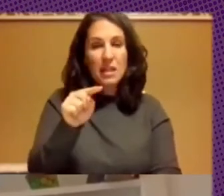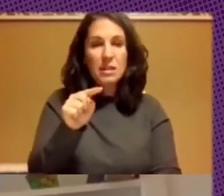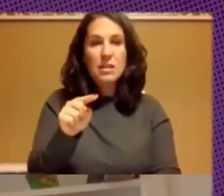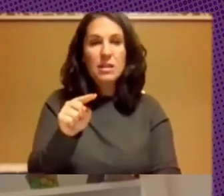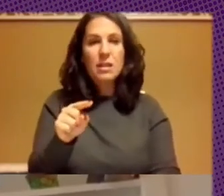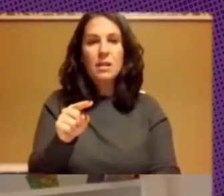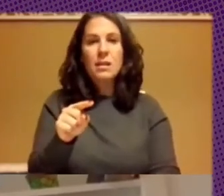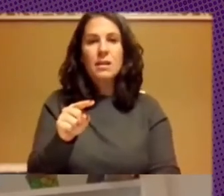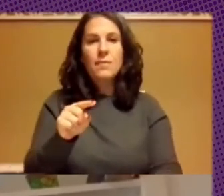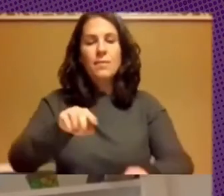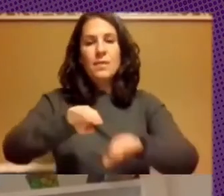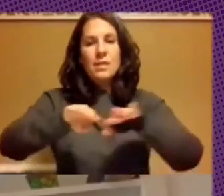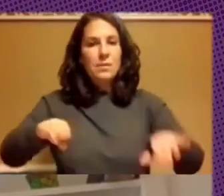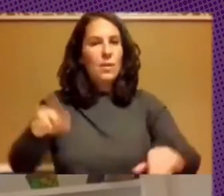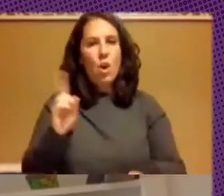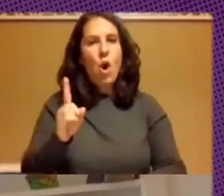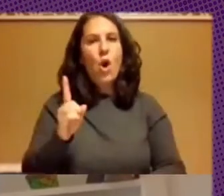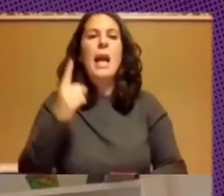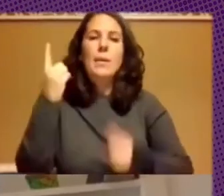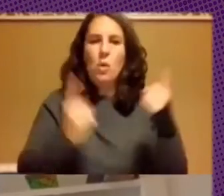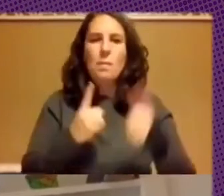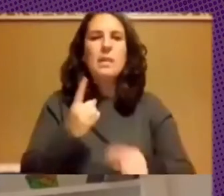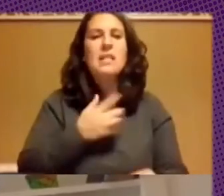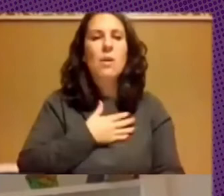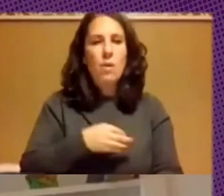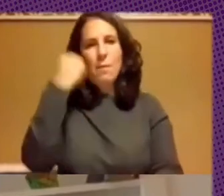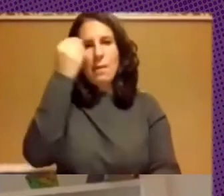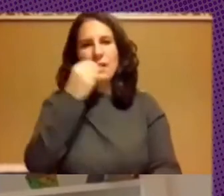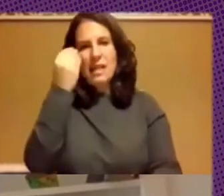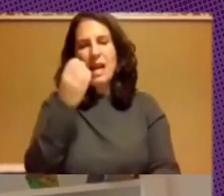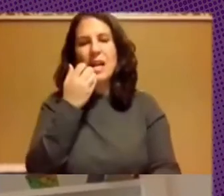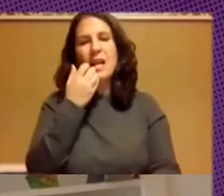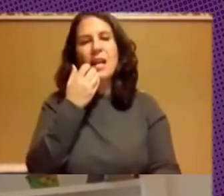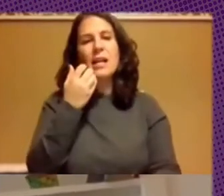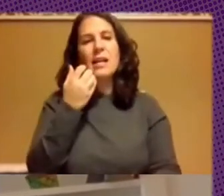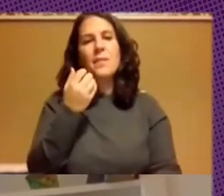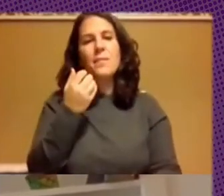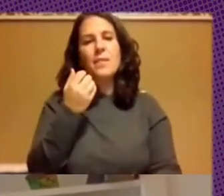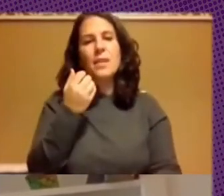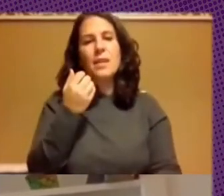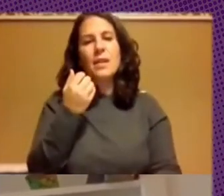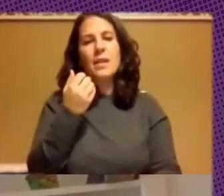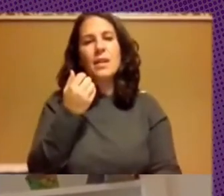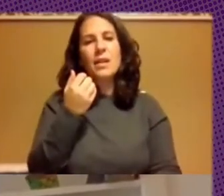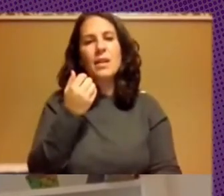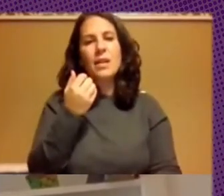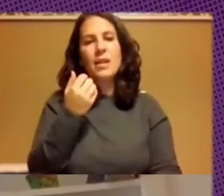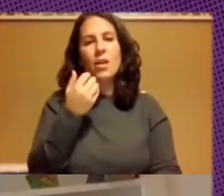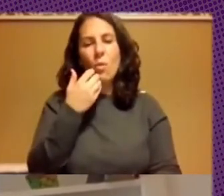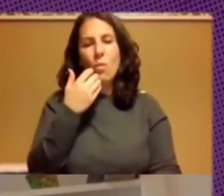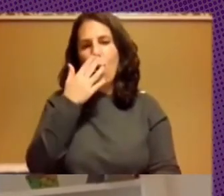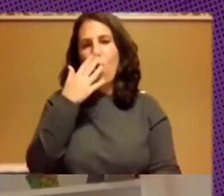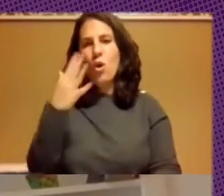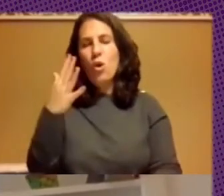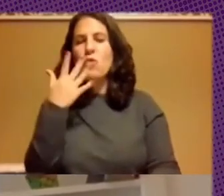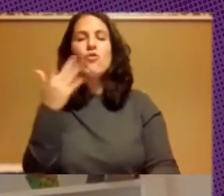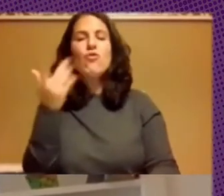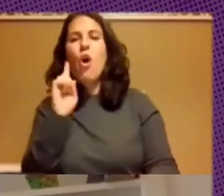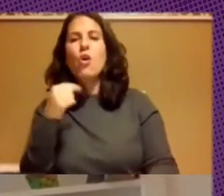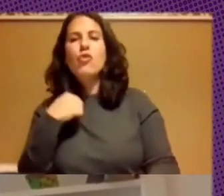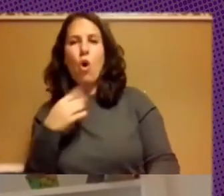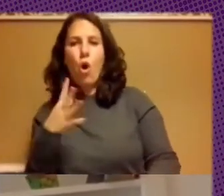separadas sino eventualmente que podamos pensar sin una perspectiva imperialista de conquistar a otros pero sí